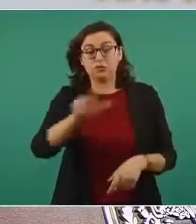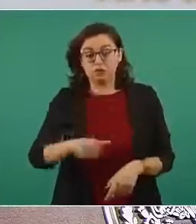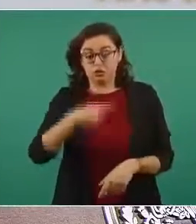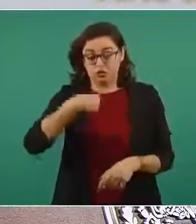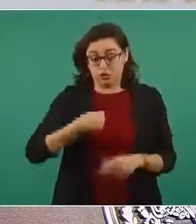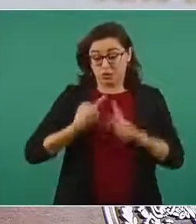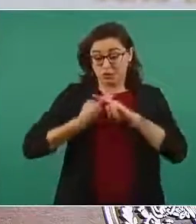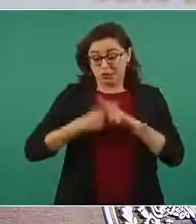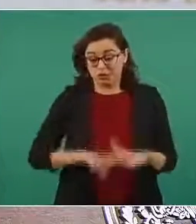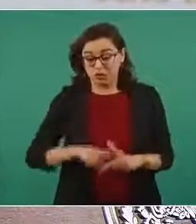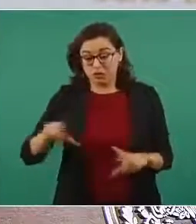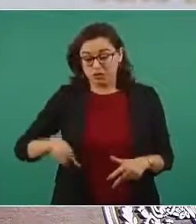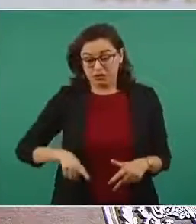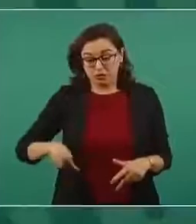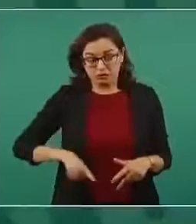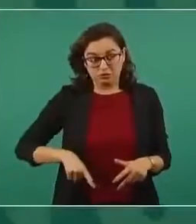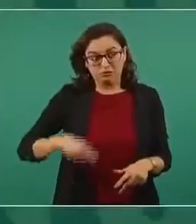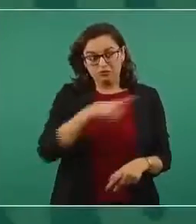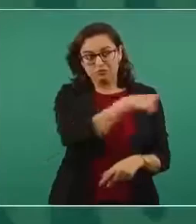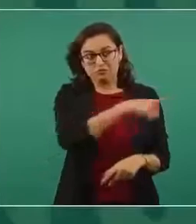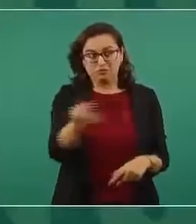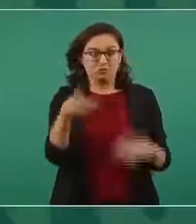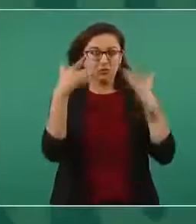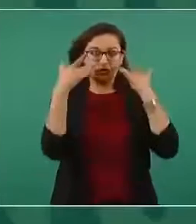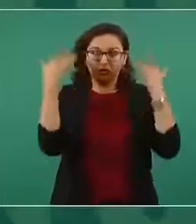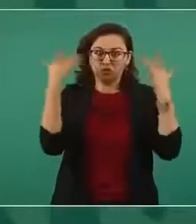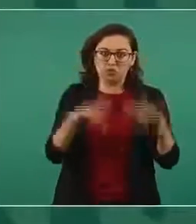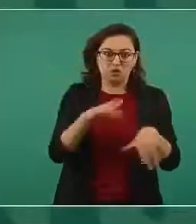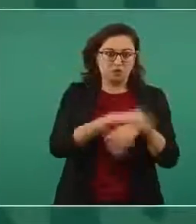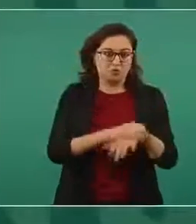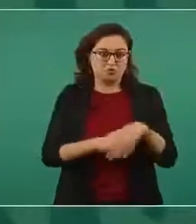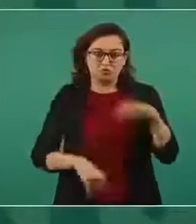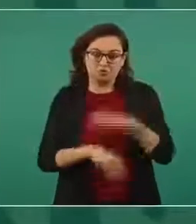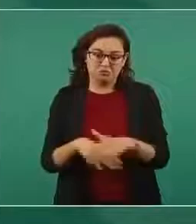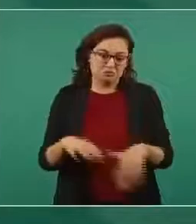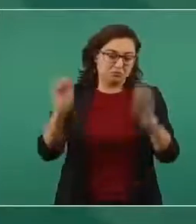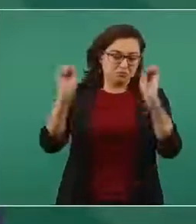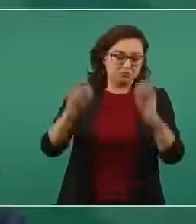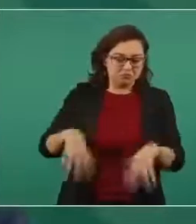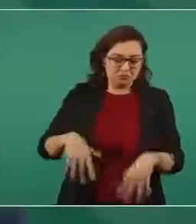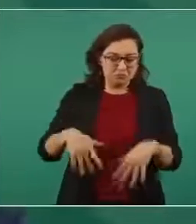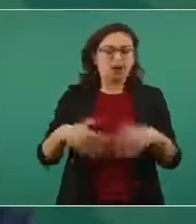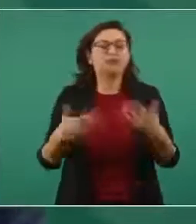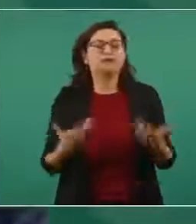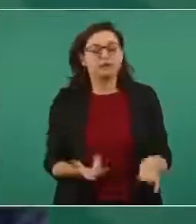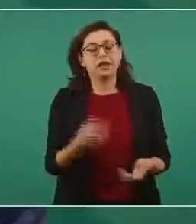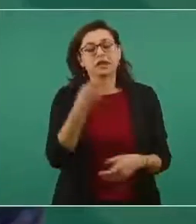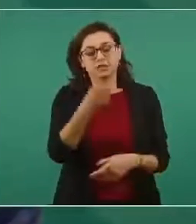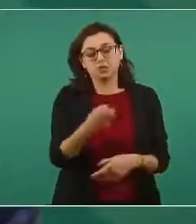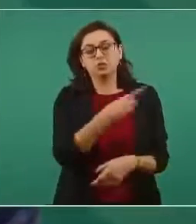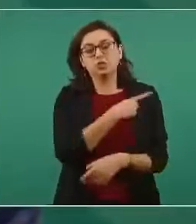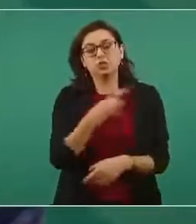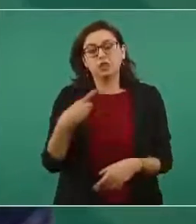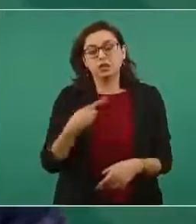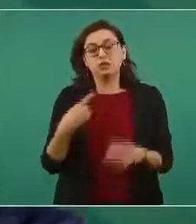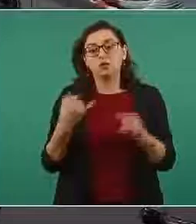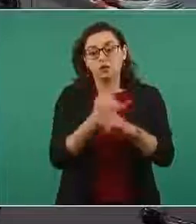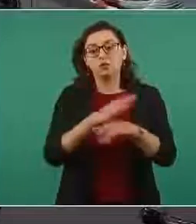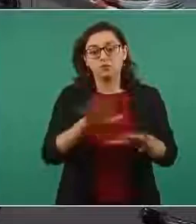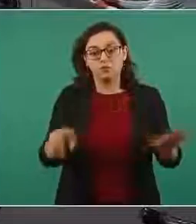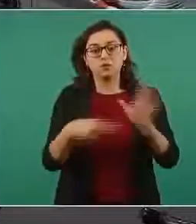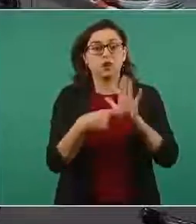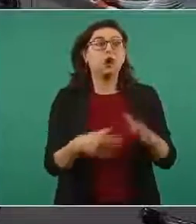pero para probarlo tendría yo que tener un informe de la